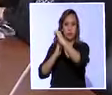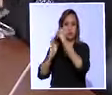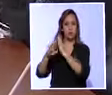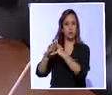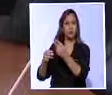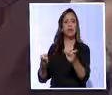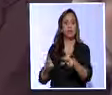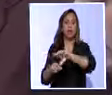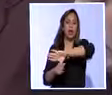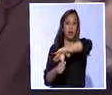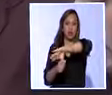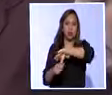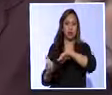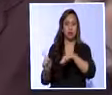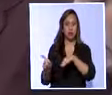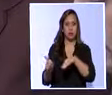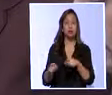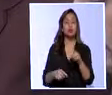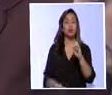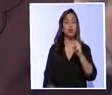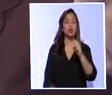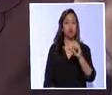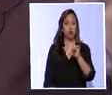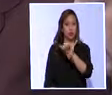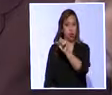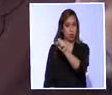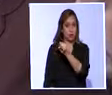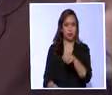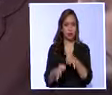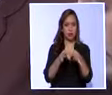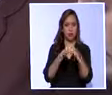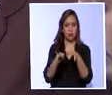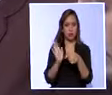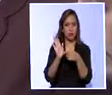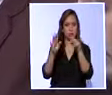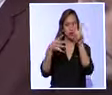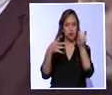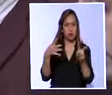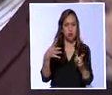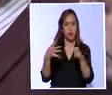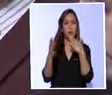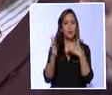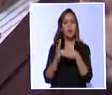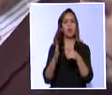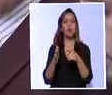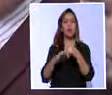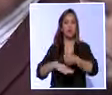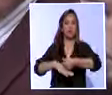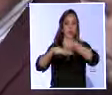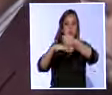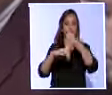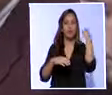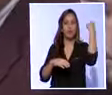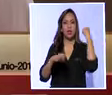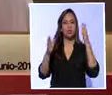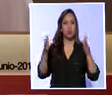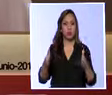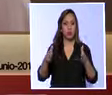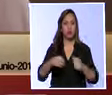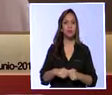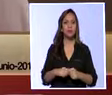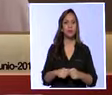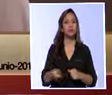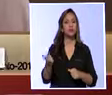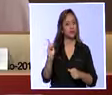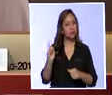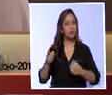Cancillería. Ante ello, la asambleísta Dori Solís planteó que este tema también se eleva a instancias como la Corte Interamericana de Derechos Humanos. Que